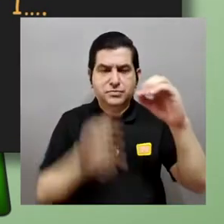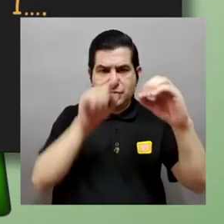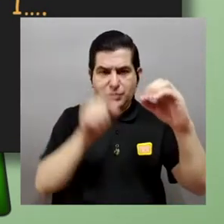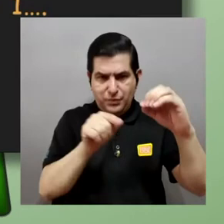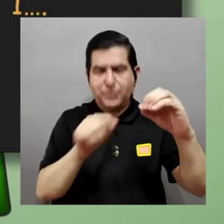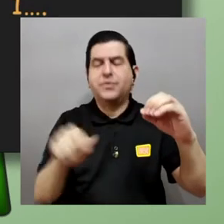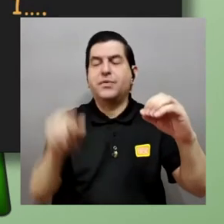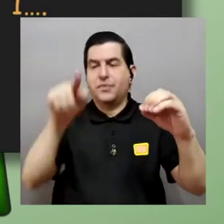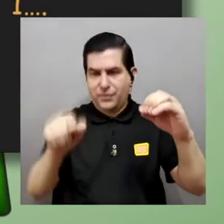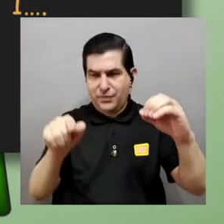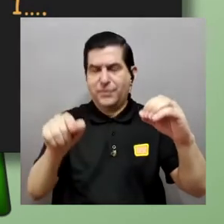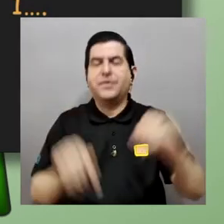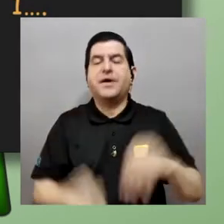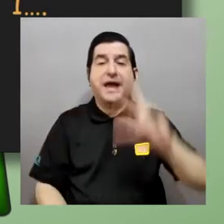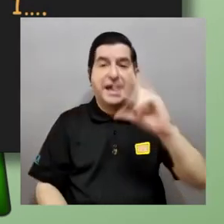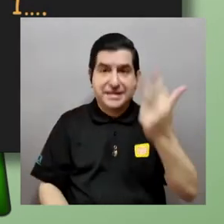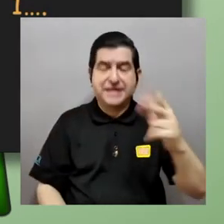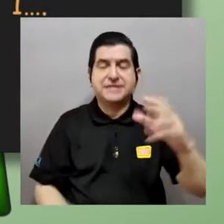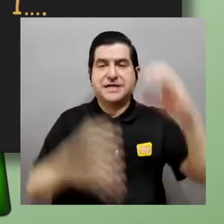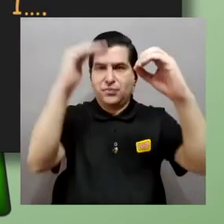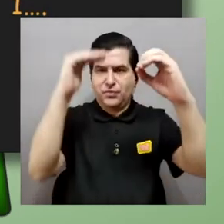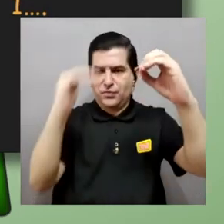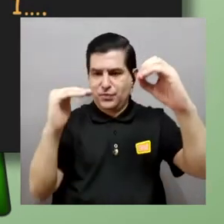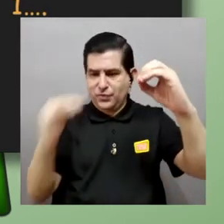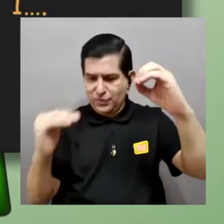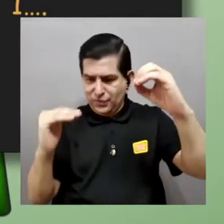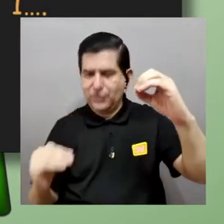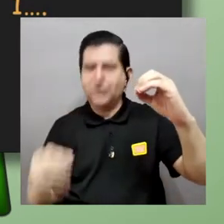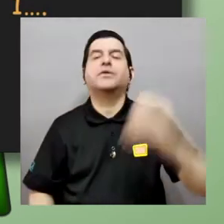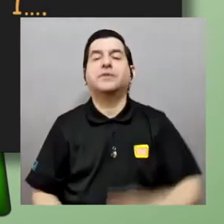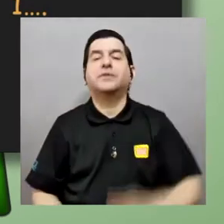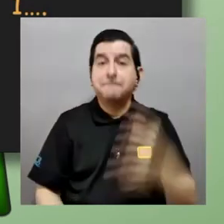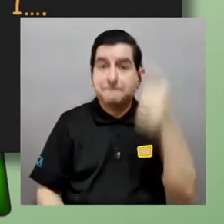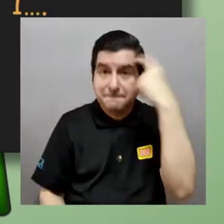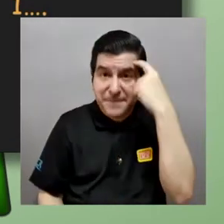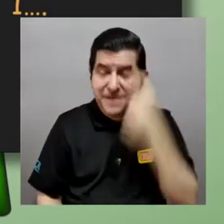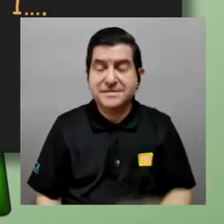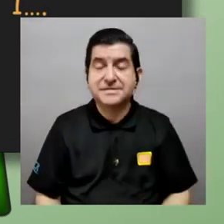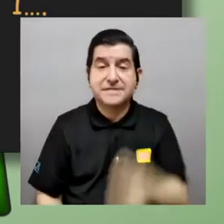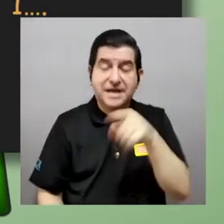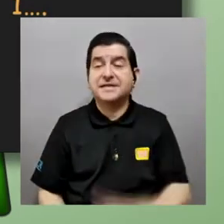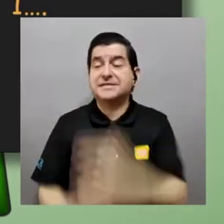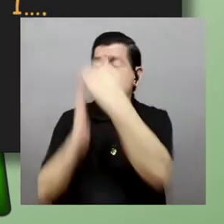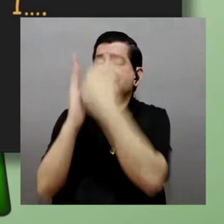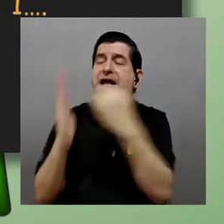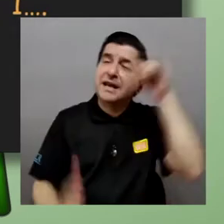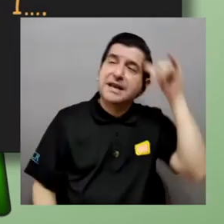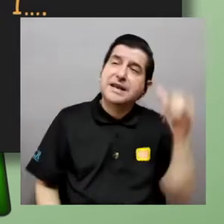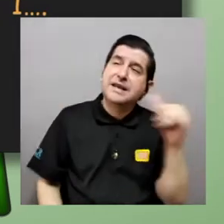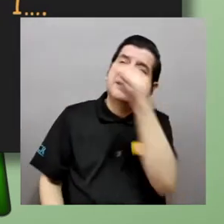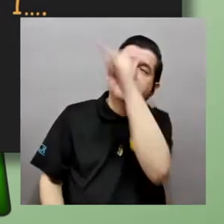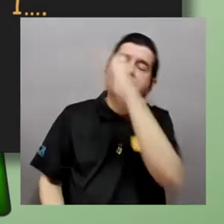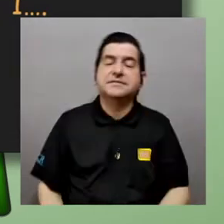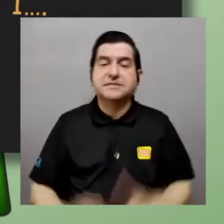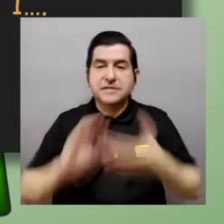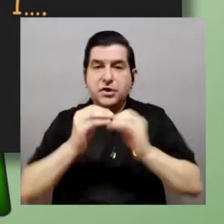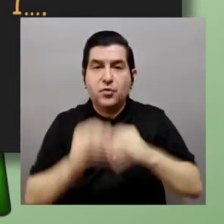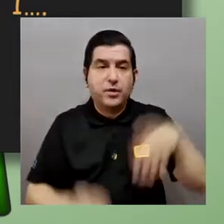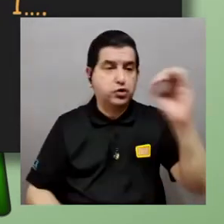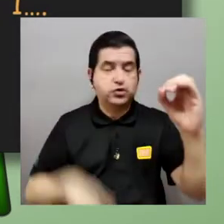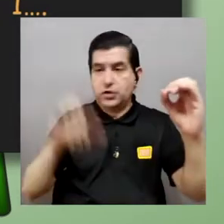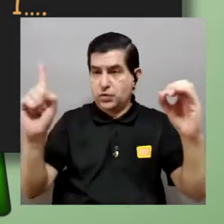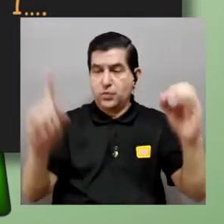rojo en el tercero el tercer decimal y así sucesivamente imaginen su lista infinita ahí están todos los números entre cero y uno y el número